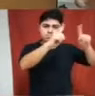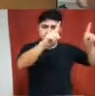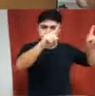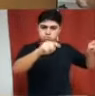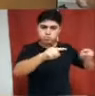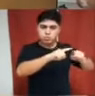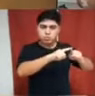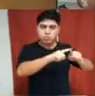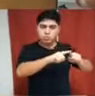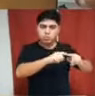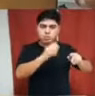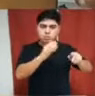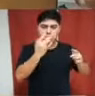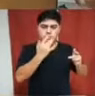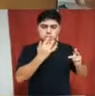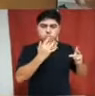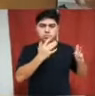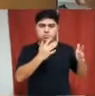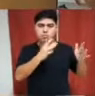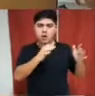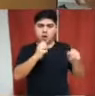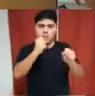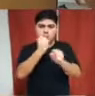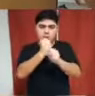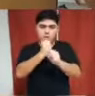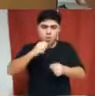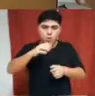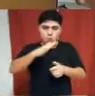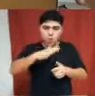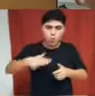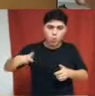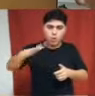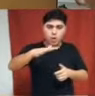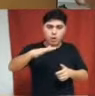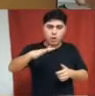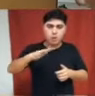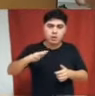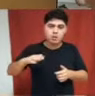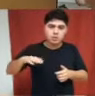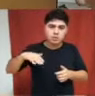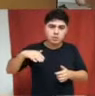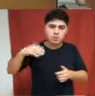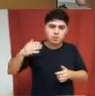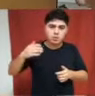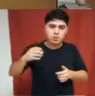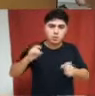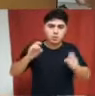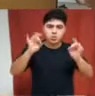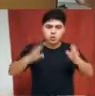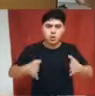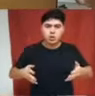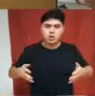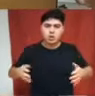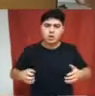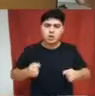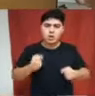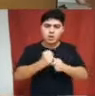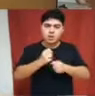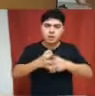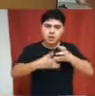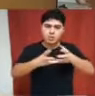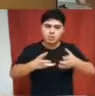fastuosos obras en la ciudad que finalmente quedan en movimiento de suelos con empresas que tampoco